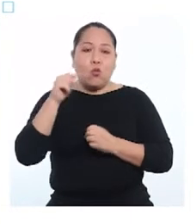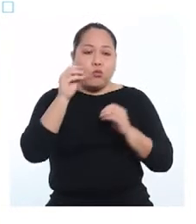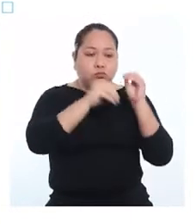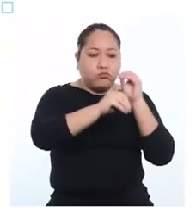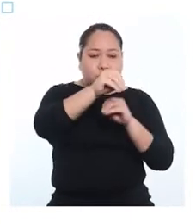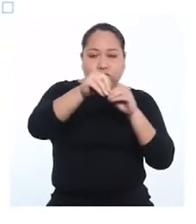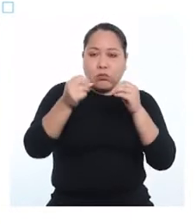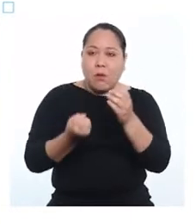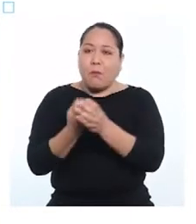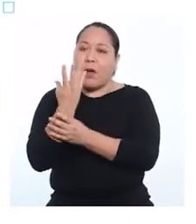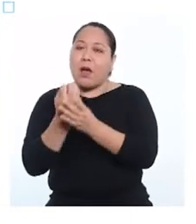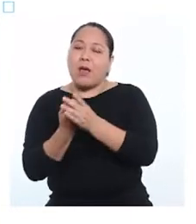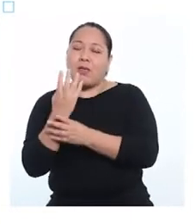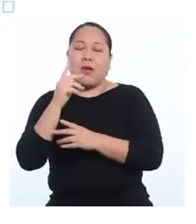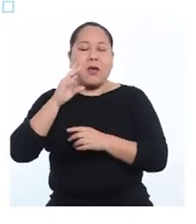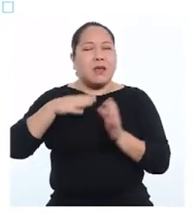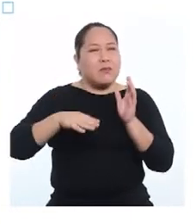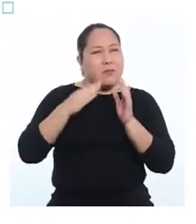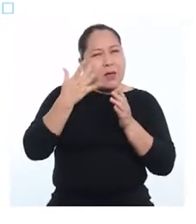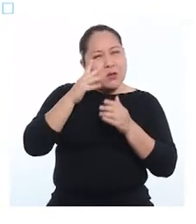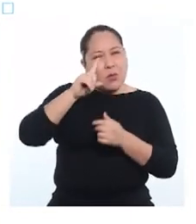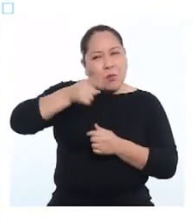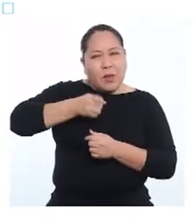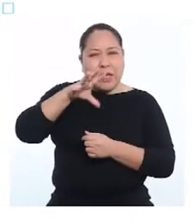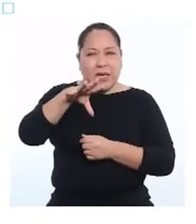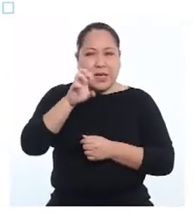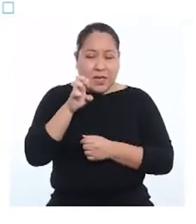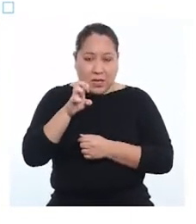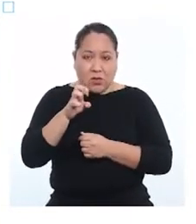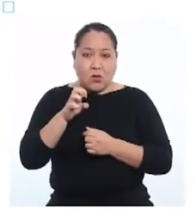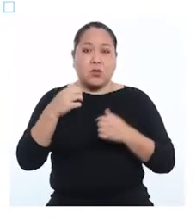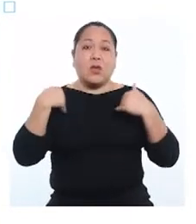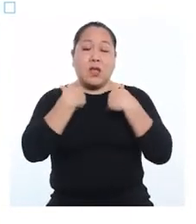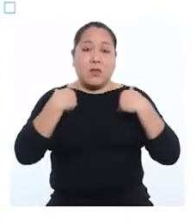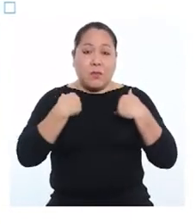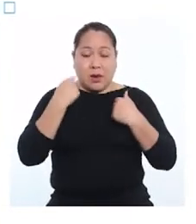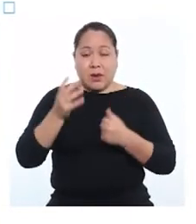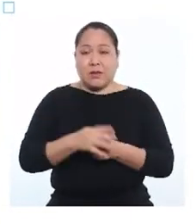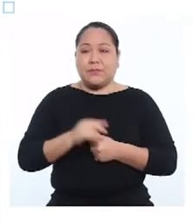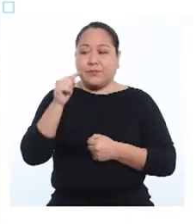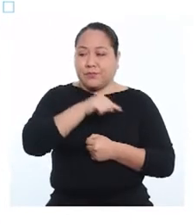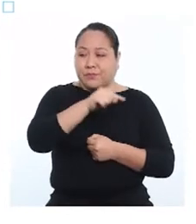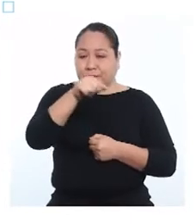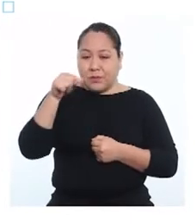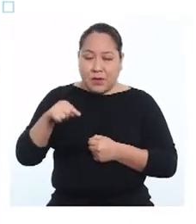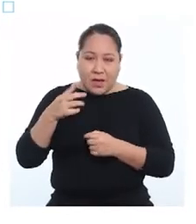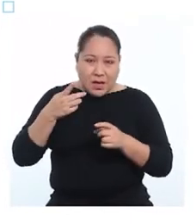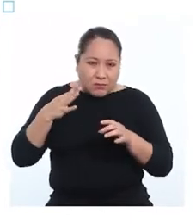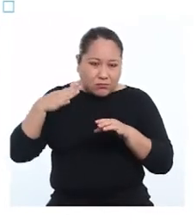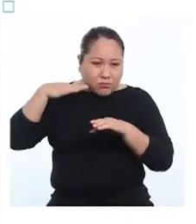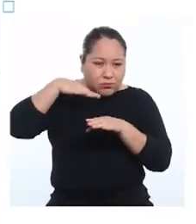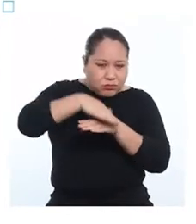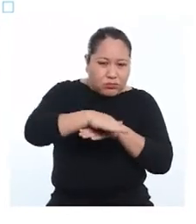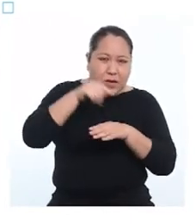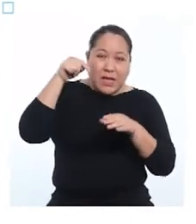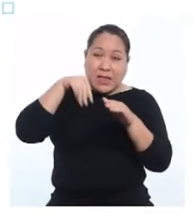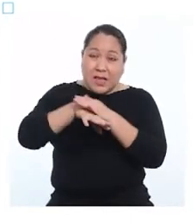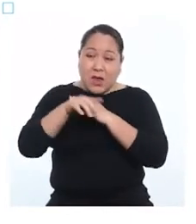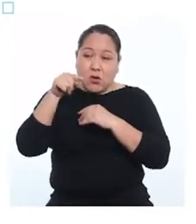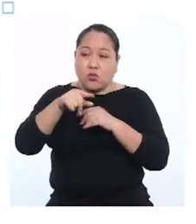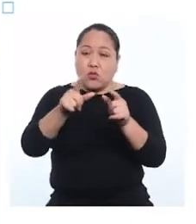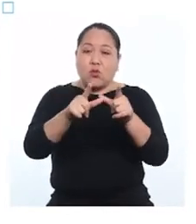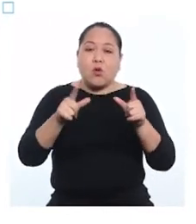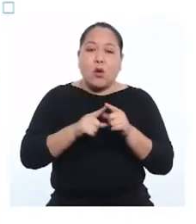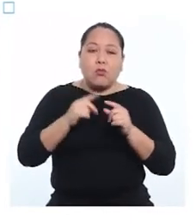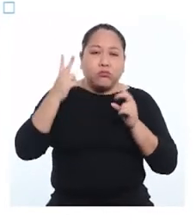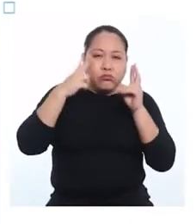plantas y cerca de 1,500 especies de fauna, las cuales han invadido su espacio con